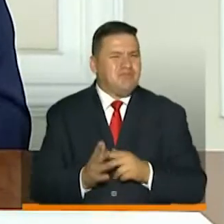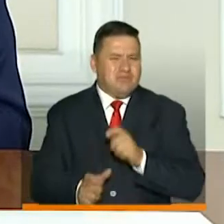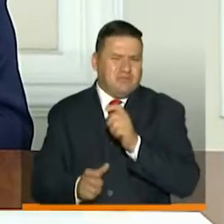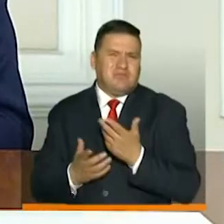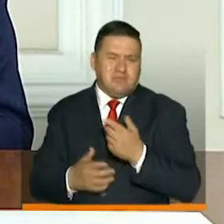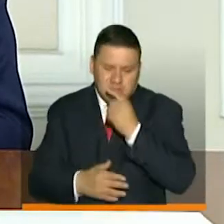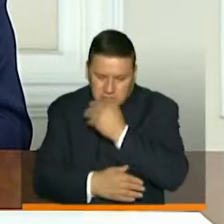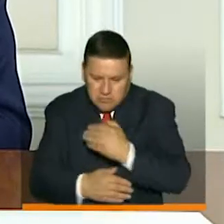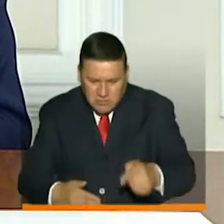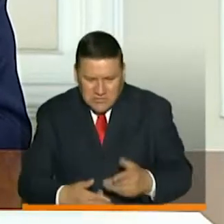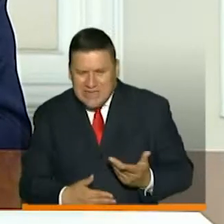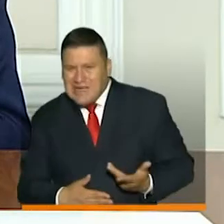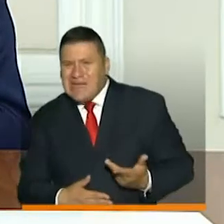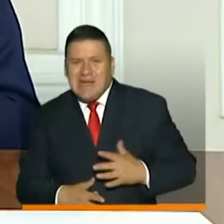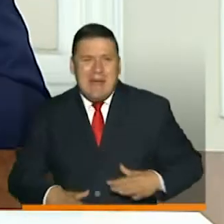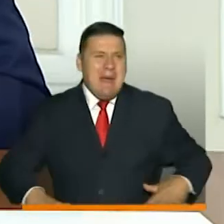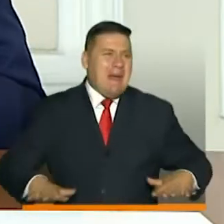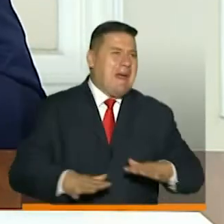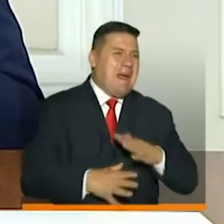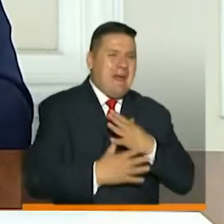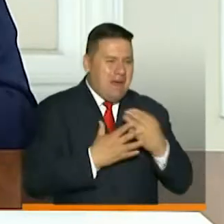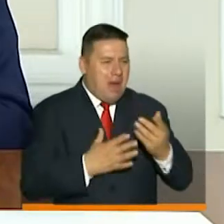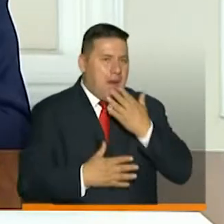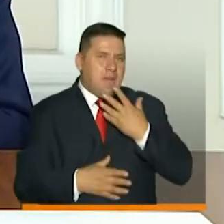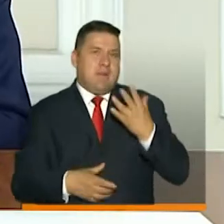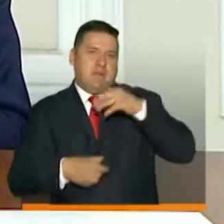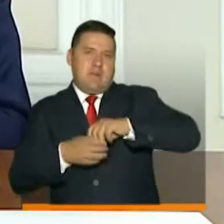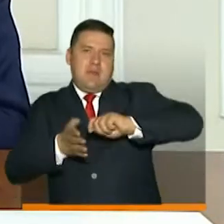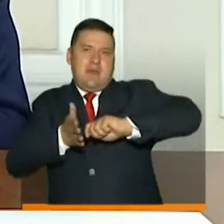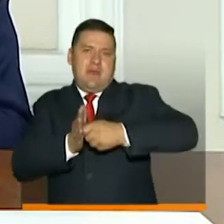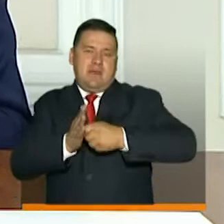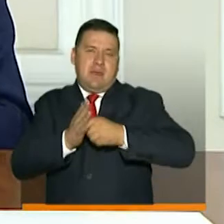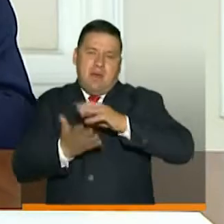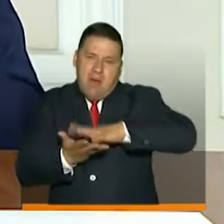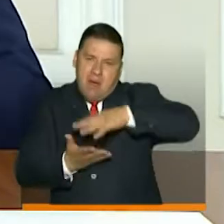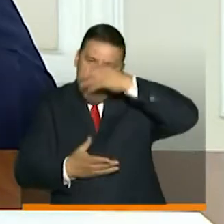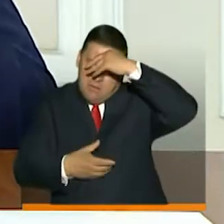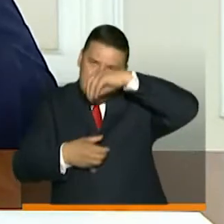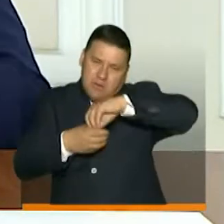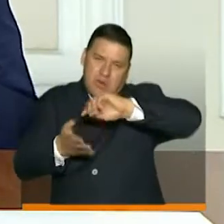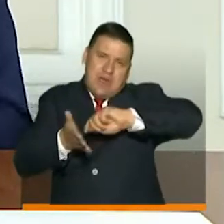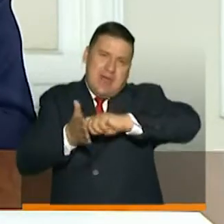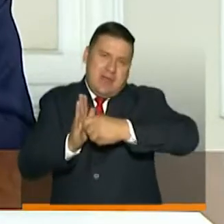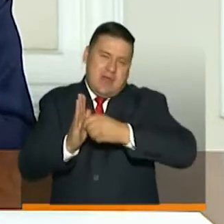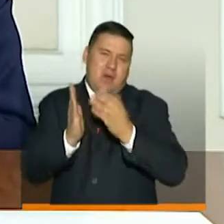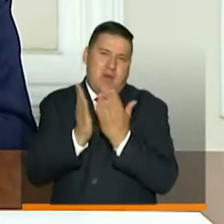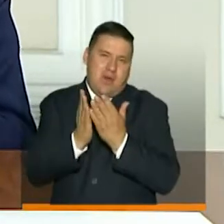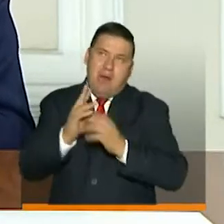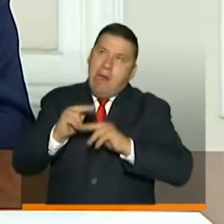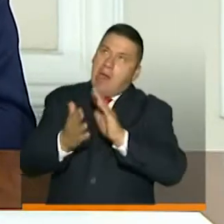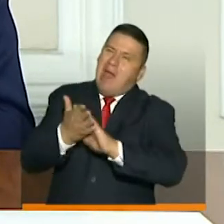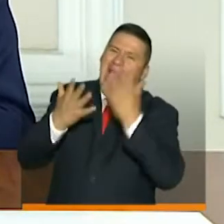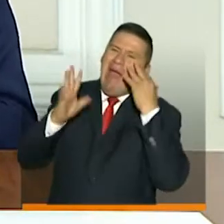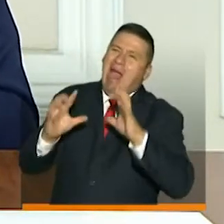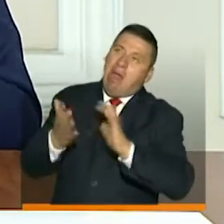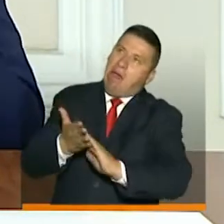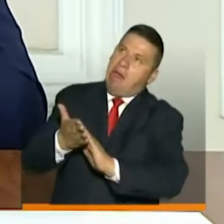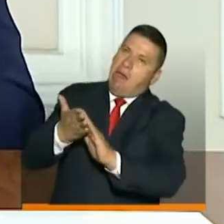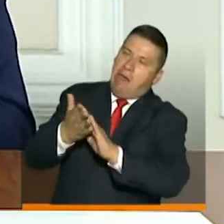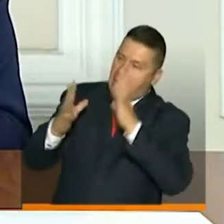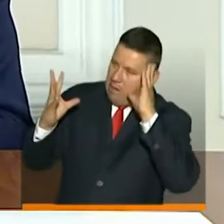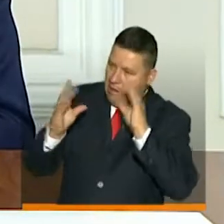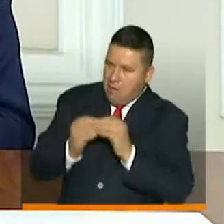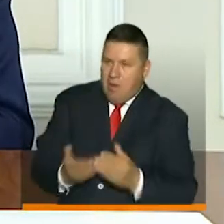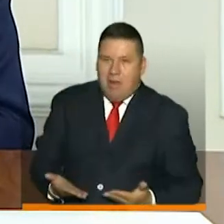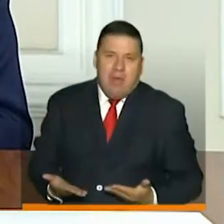permitirle a los niños tener un mejor entorno, un mejor espacio para el aprendizaje, tener mejores facilidades, pero al mismo tiempo